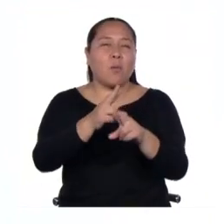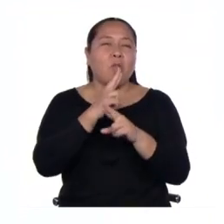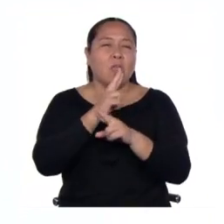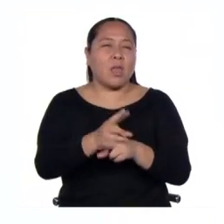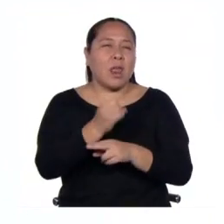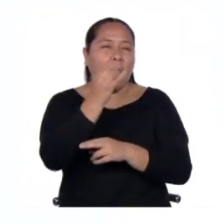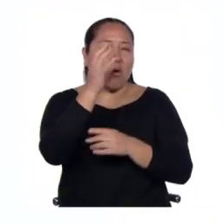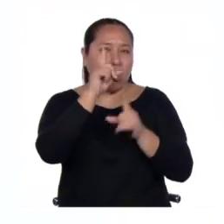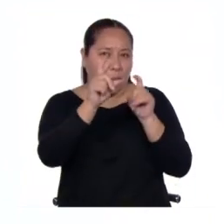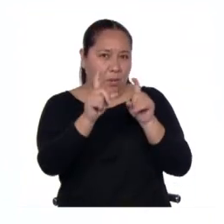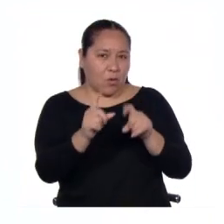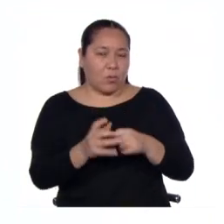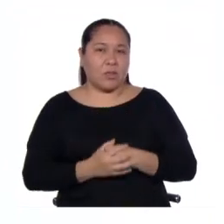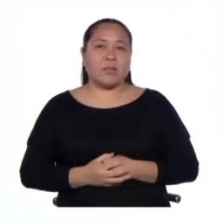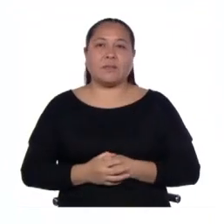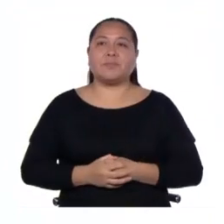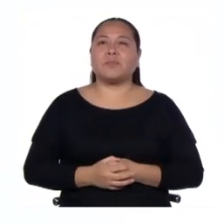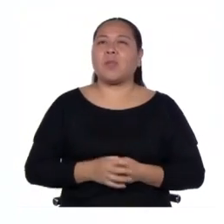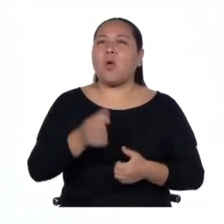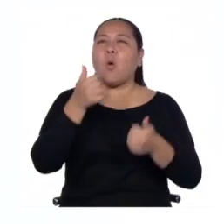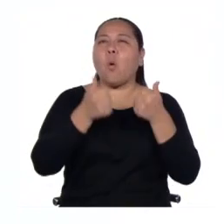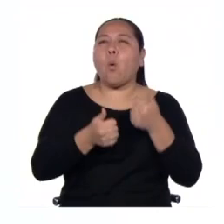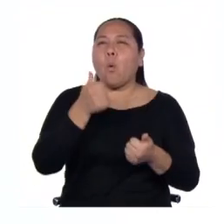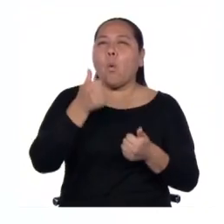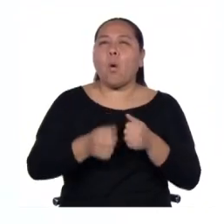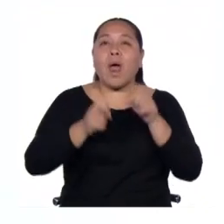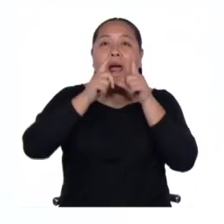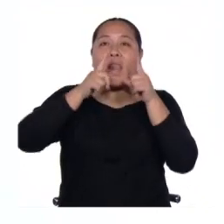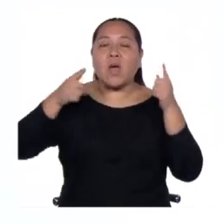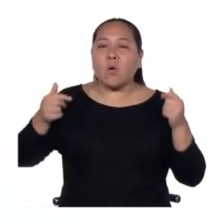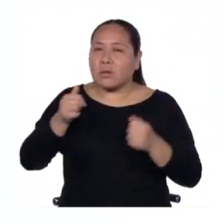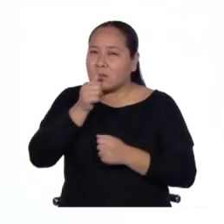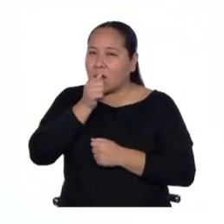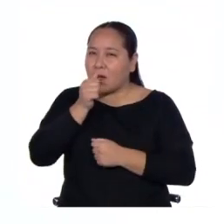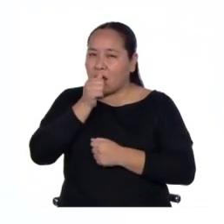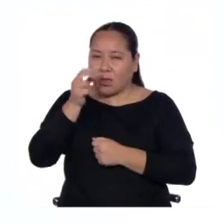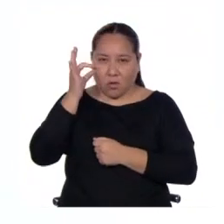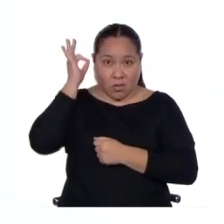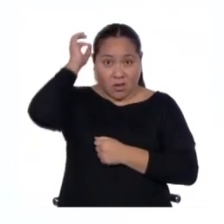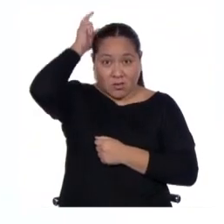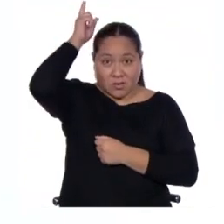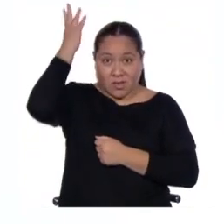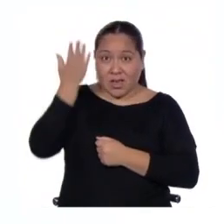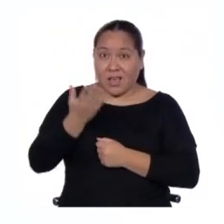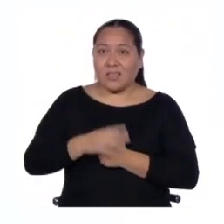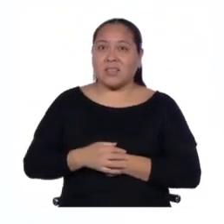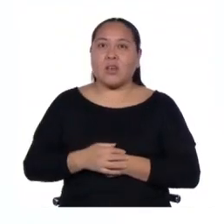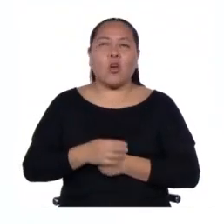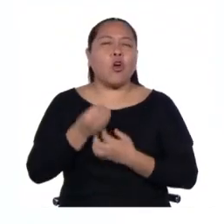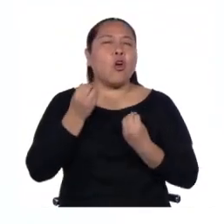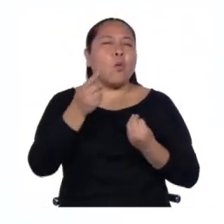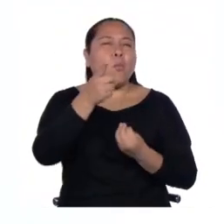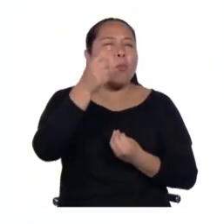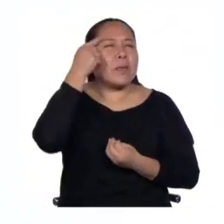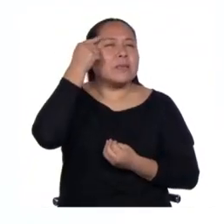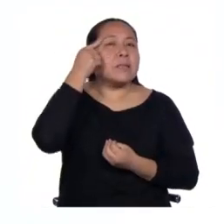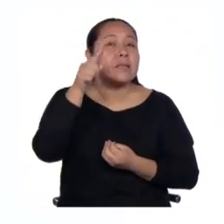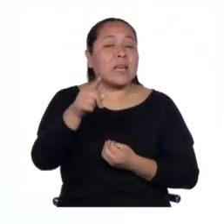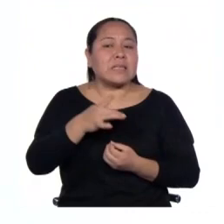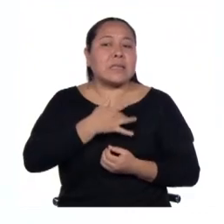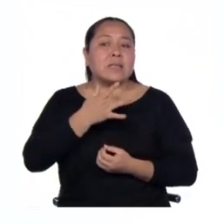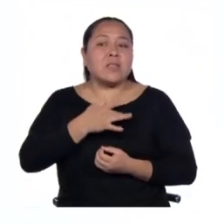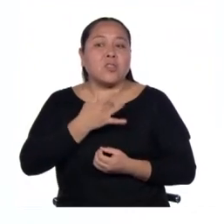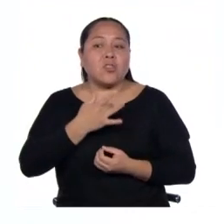siguientes preguntas. ¿Cuál era el lenguaje secreto de los incas? ¿Cómo crees que se sintió la